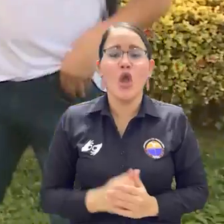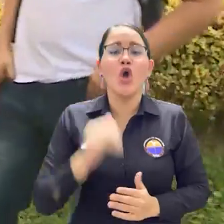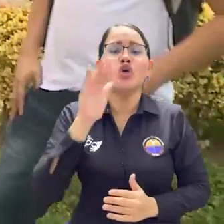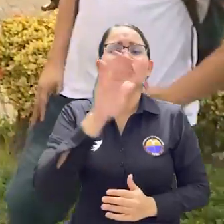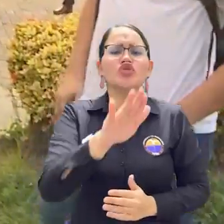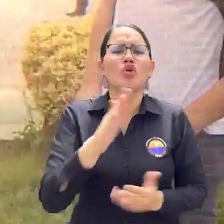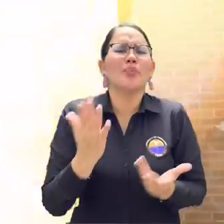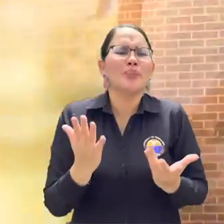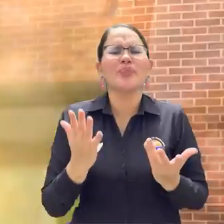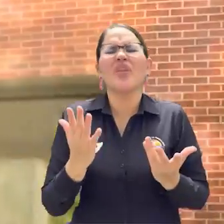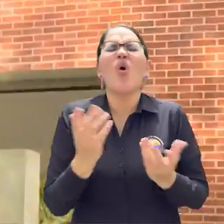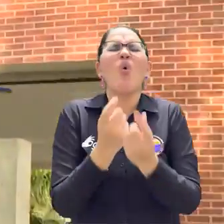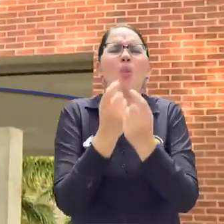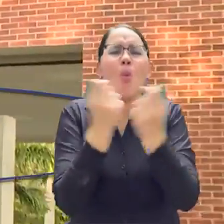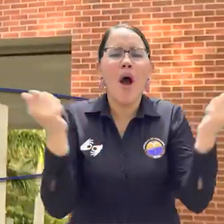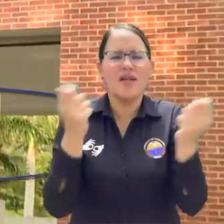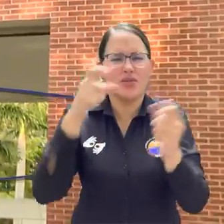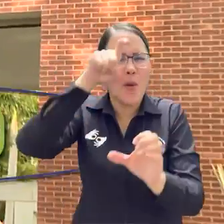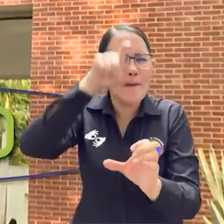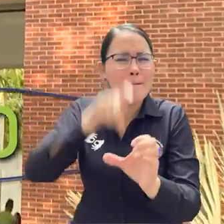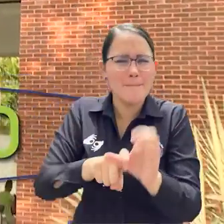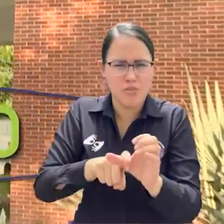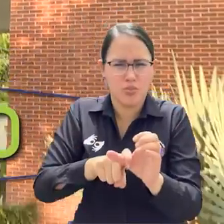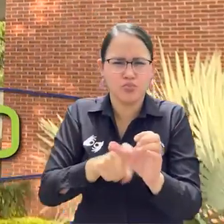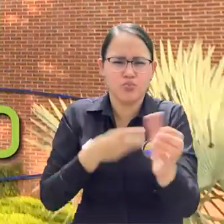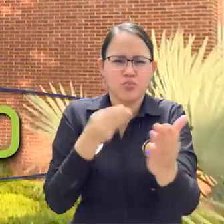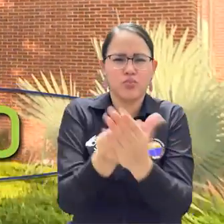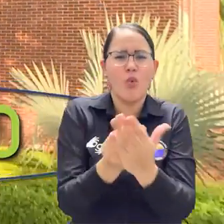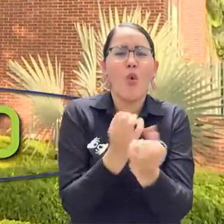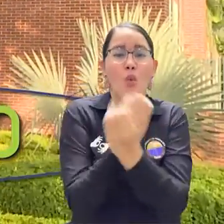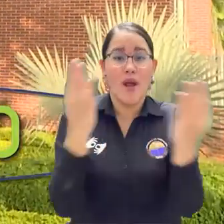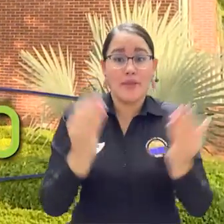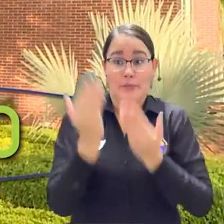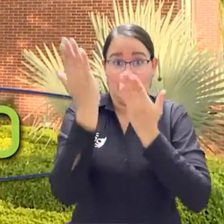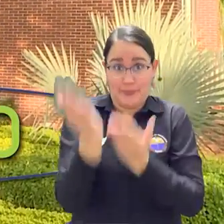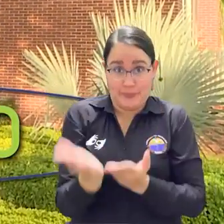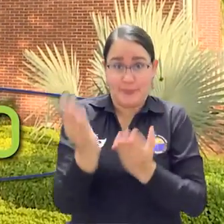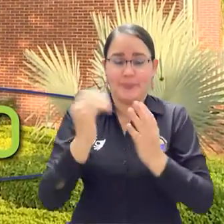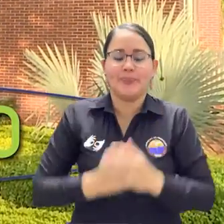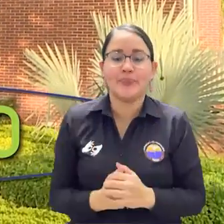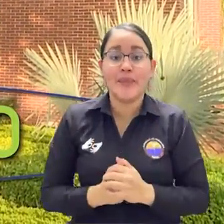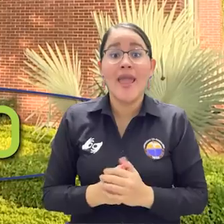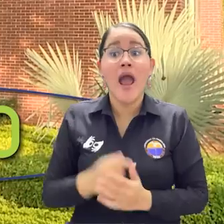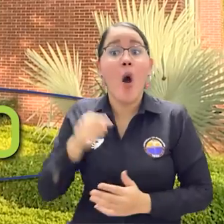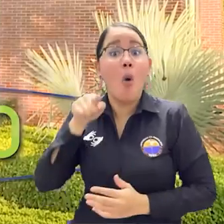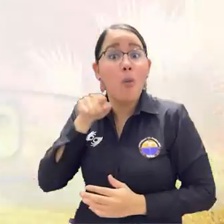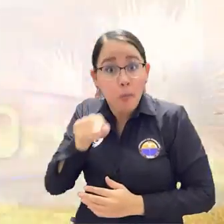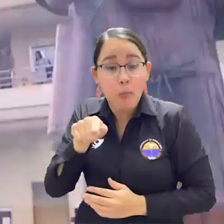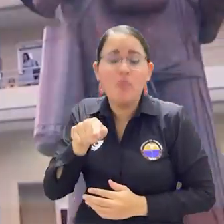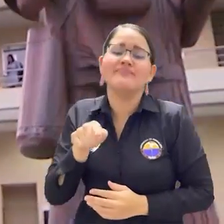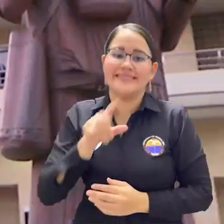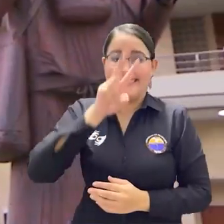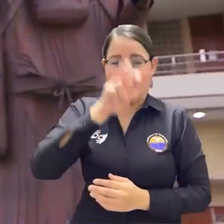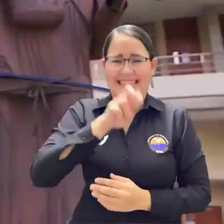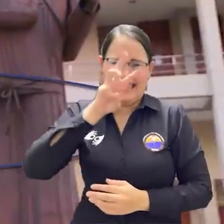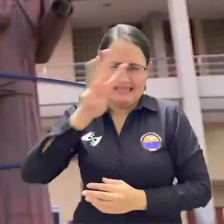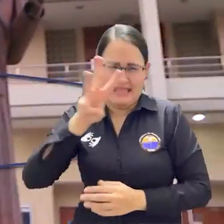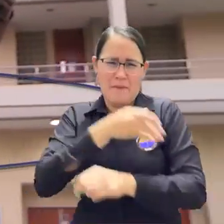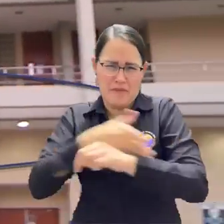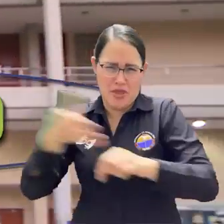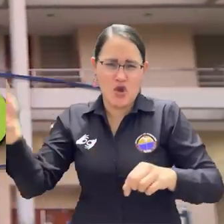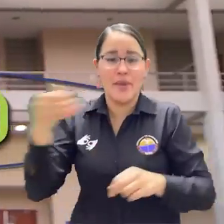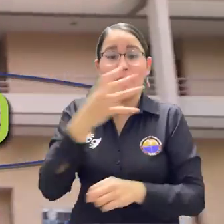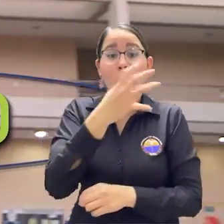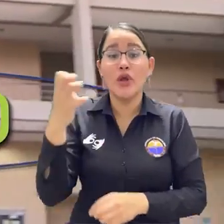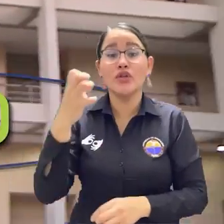matrículas proyectado es de 146 millones 909 mil 100 pesos De los cuales 73